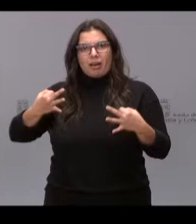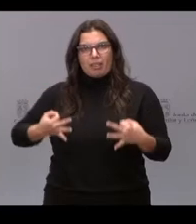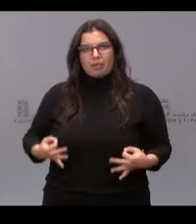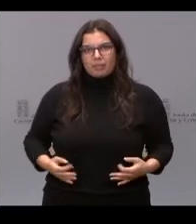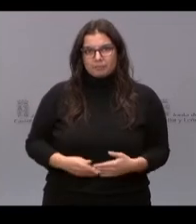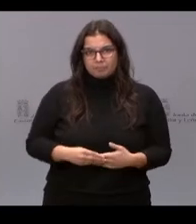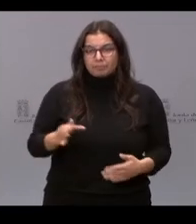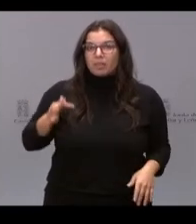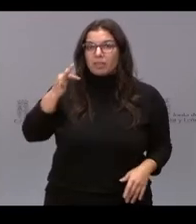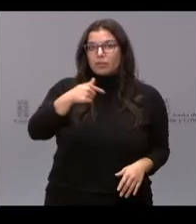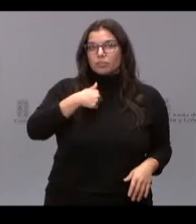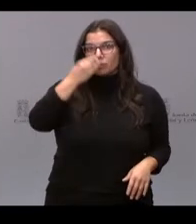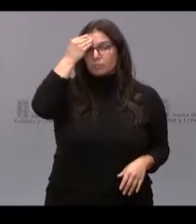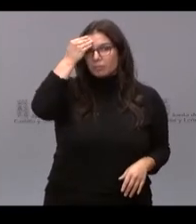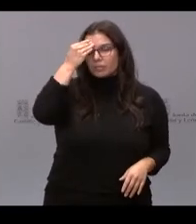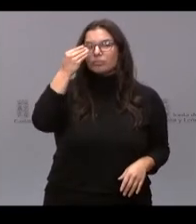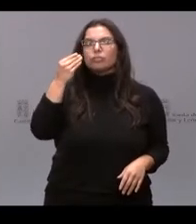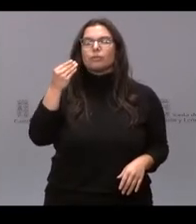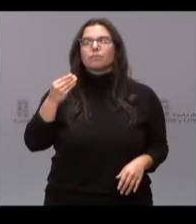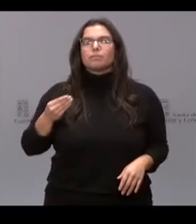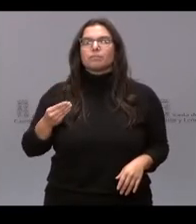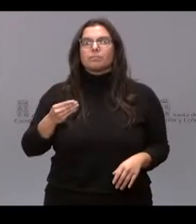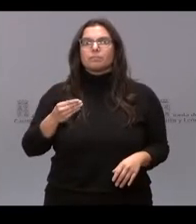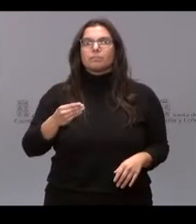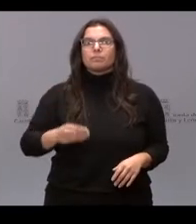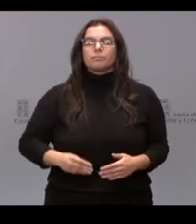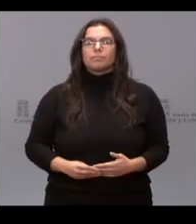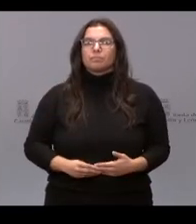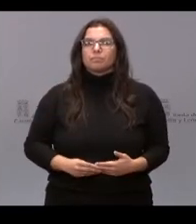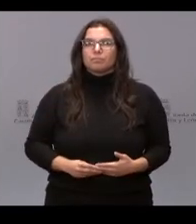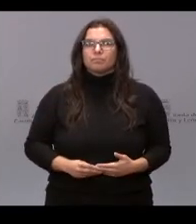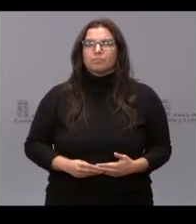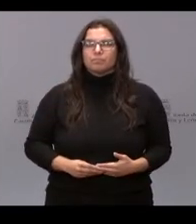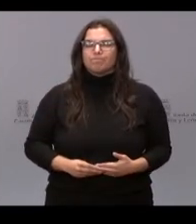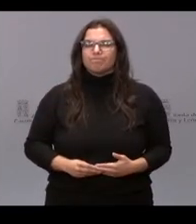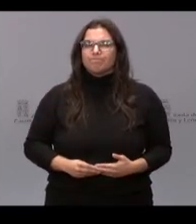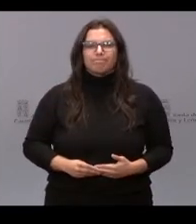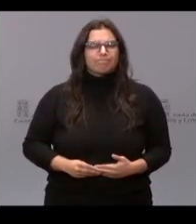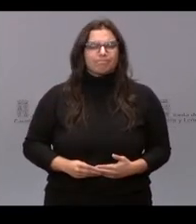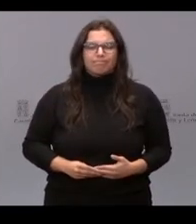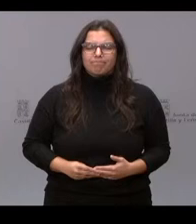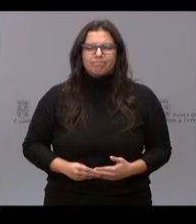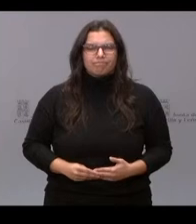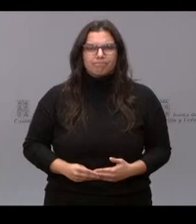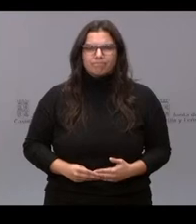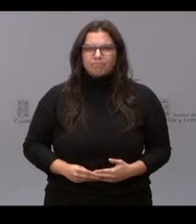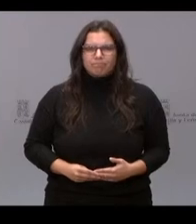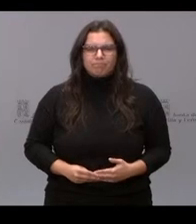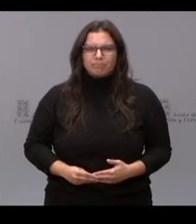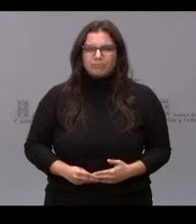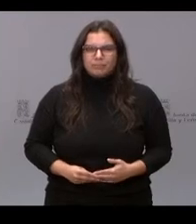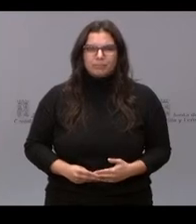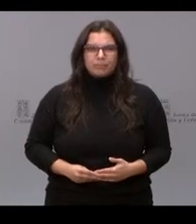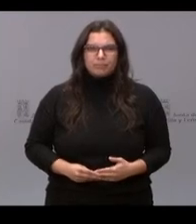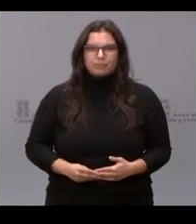Además, yo creo que una ley de la infancia debe tratar prácticamente de la protección integral de toda la